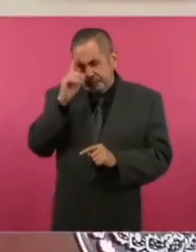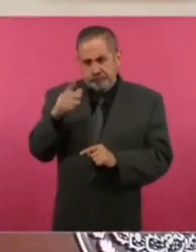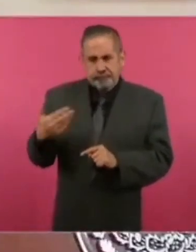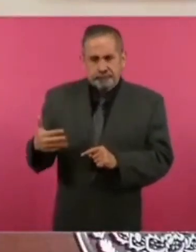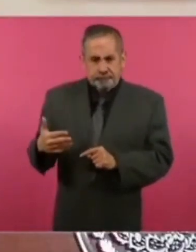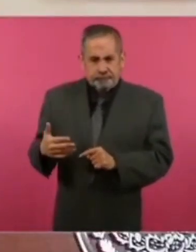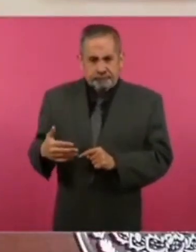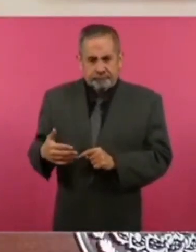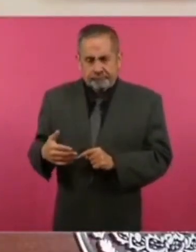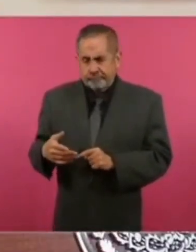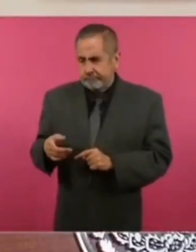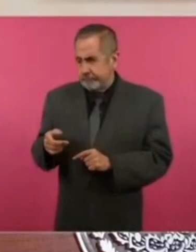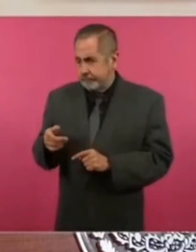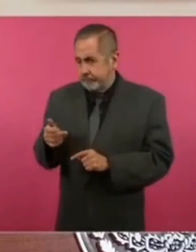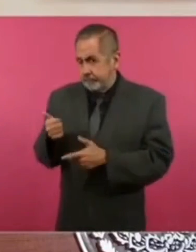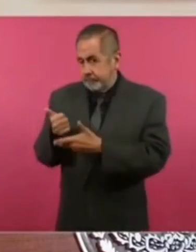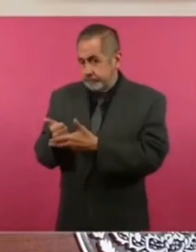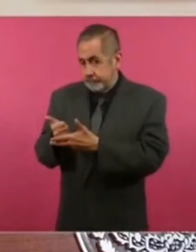Y eso va a ayudar